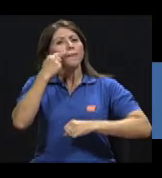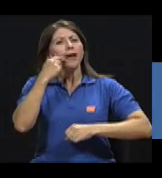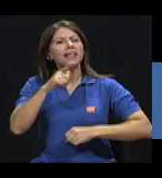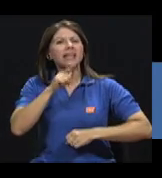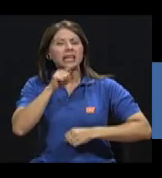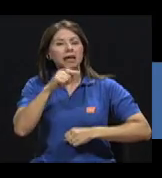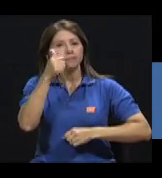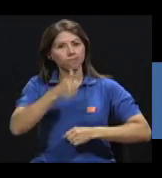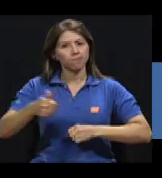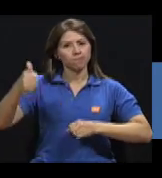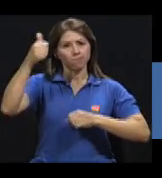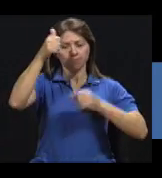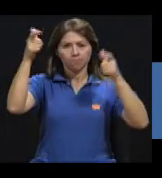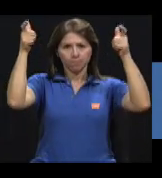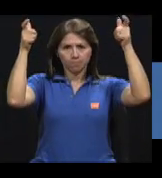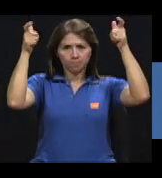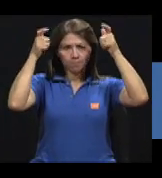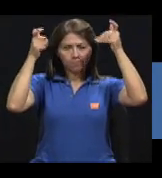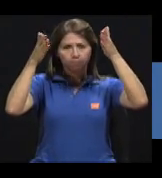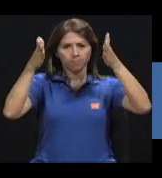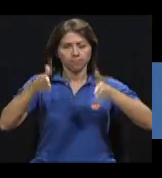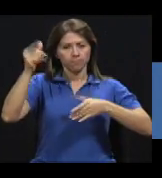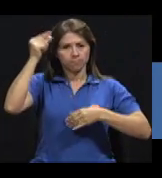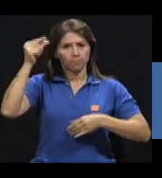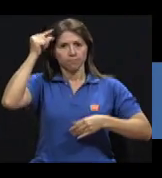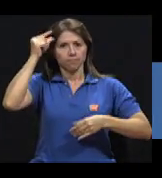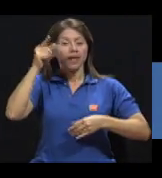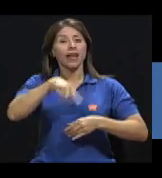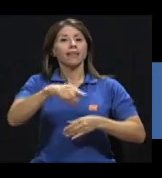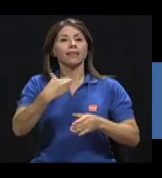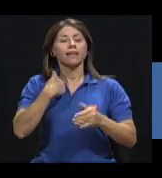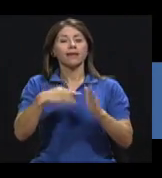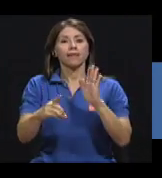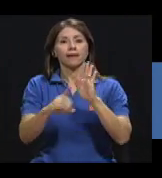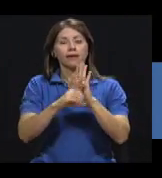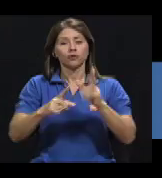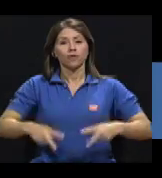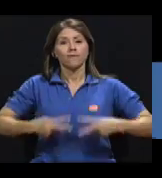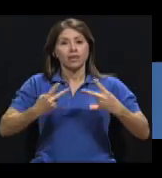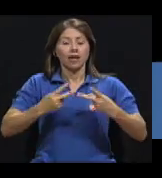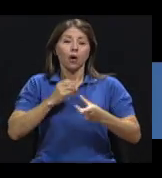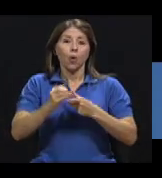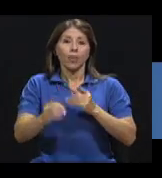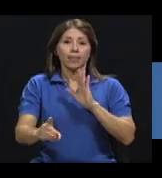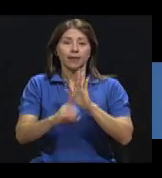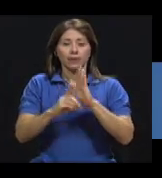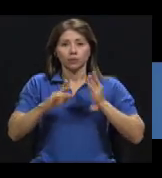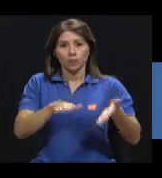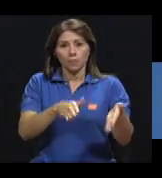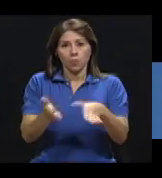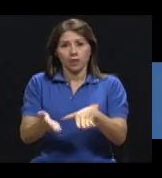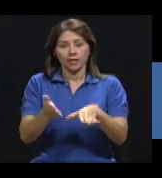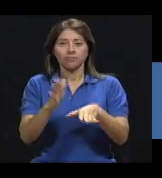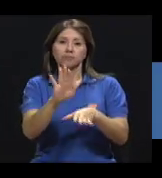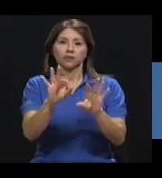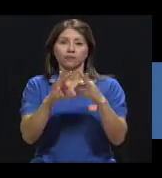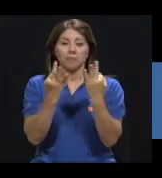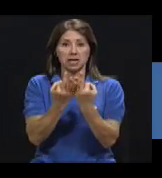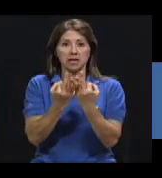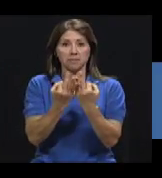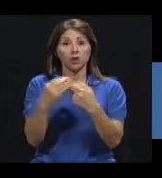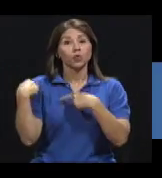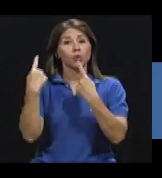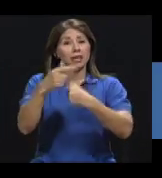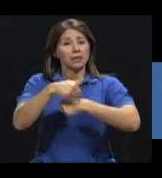tenía un poder ilimitado, teniendo derecho de vida y muerte sobre su familia. Durante el cristianismo, el padre, el